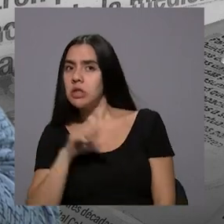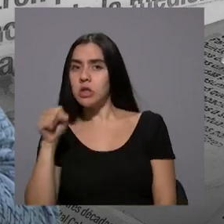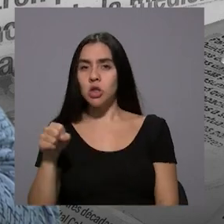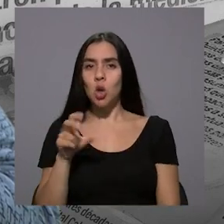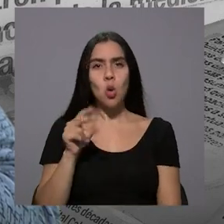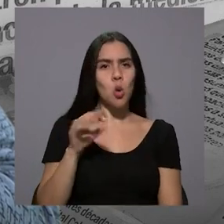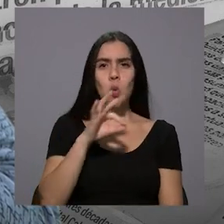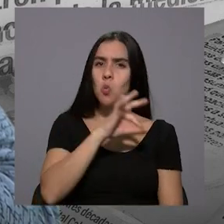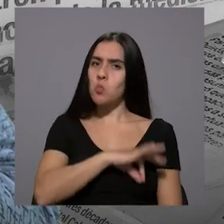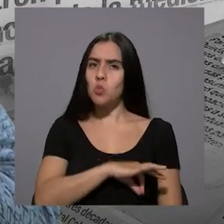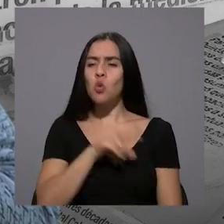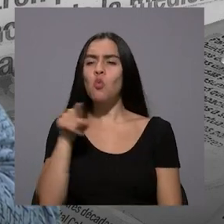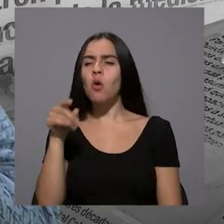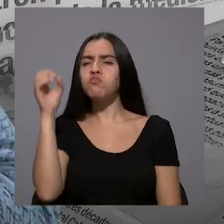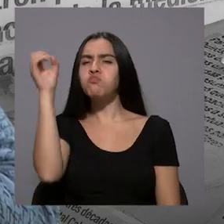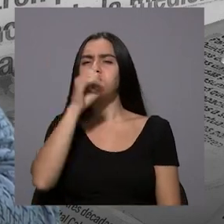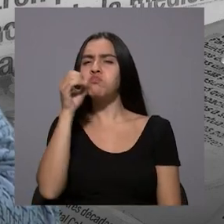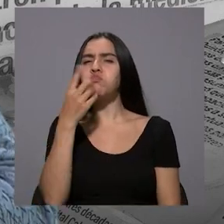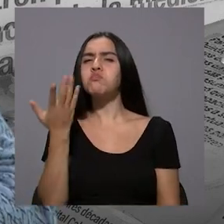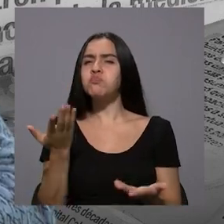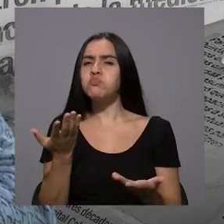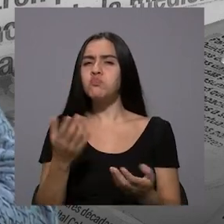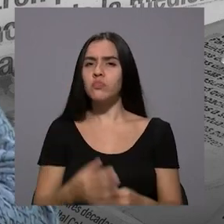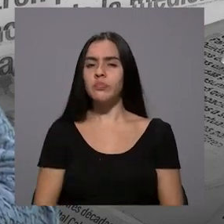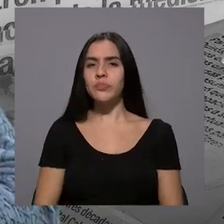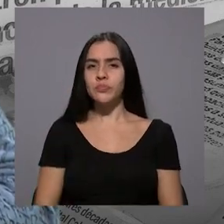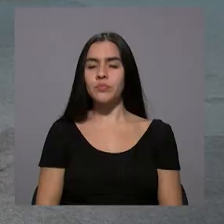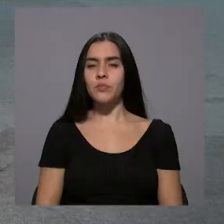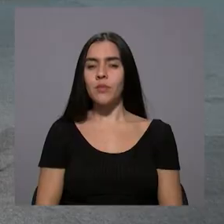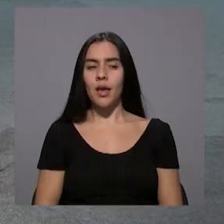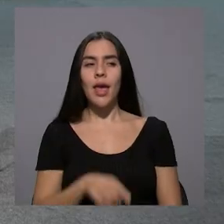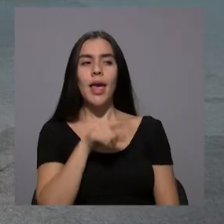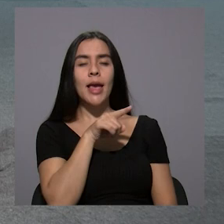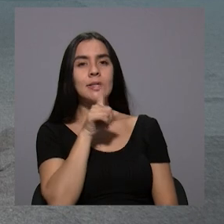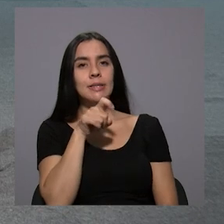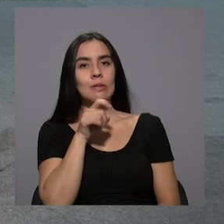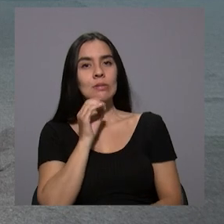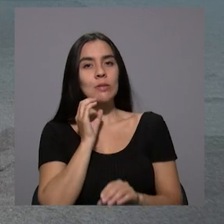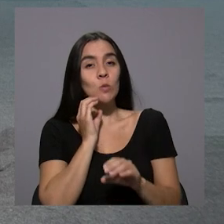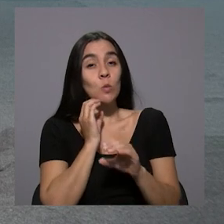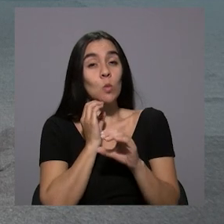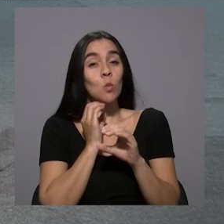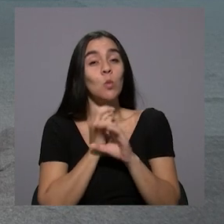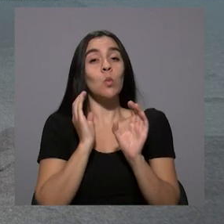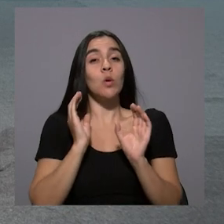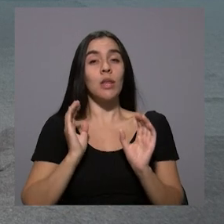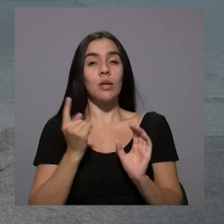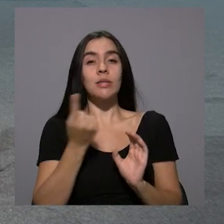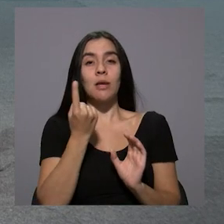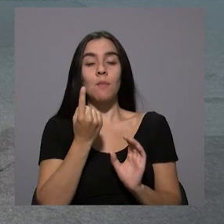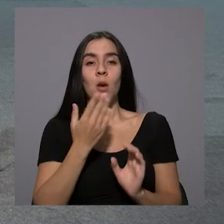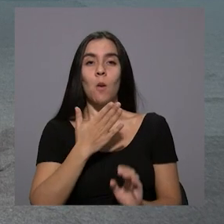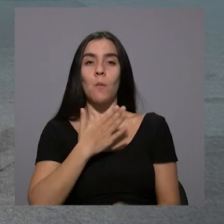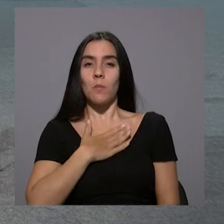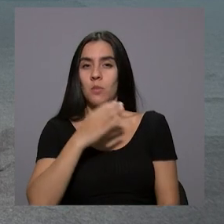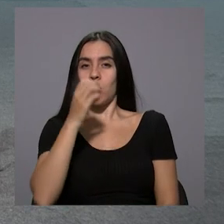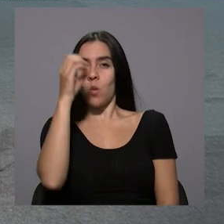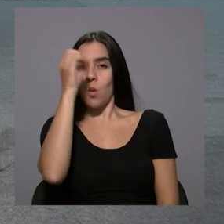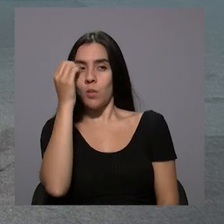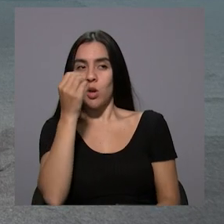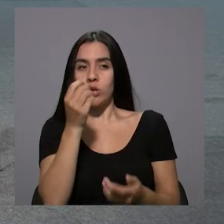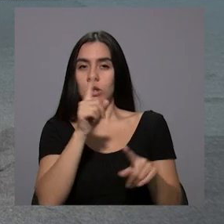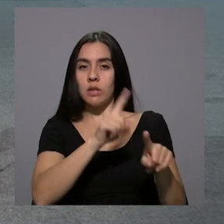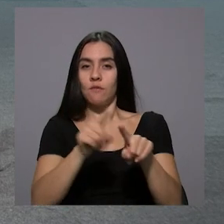no le beneficiaba? ¿Cómo observó usted el comportamiento? Bueno, ahí tenemos que tener muchísimo cuidado siempre con las afirmaciones